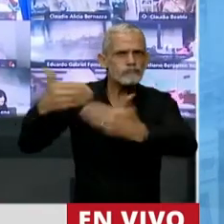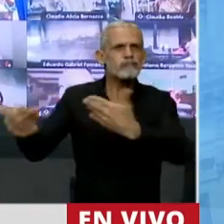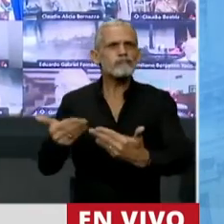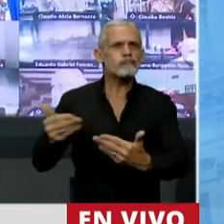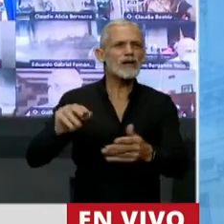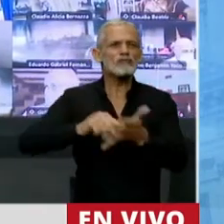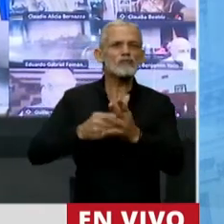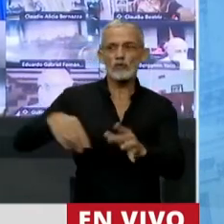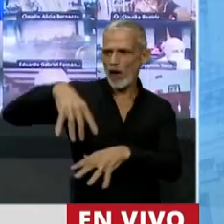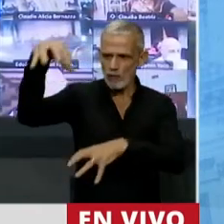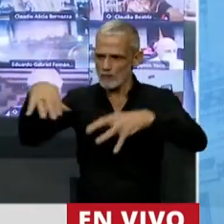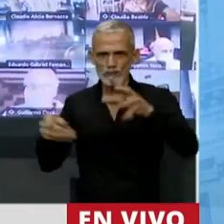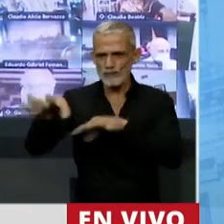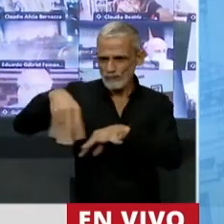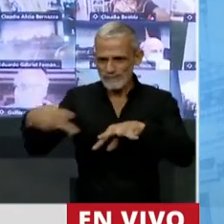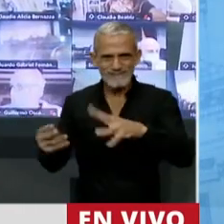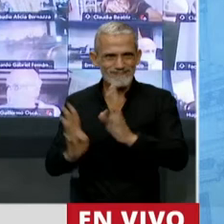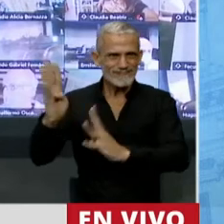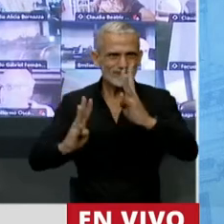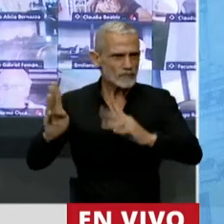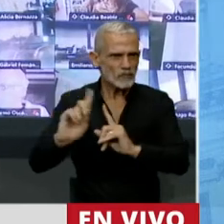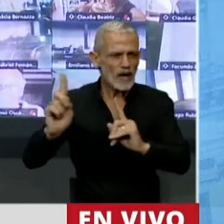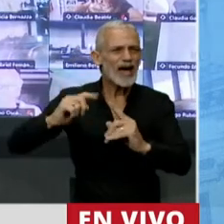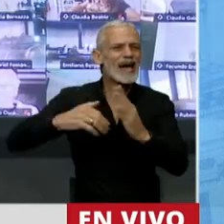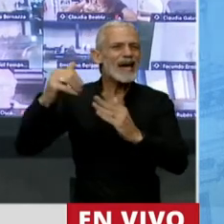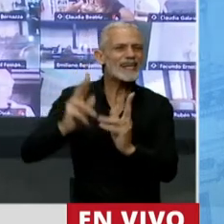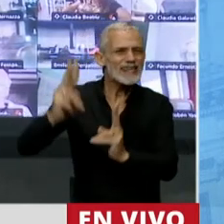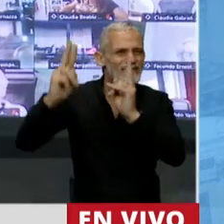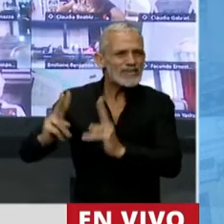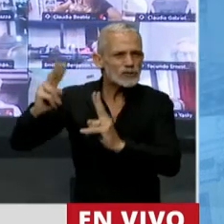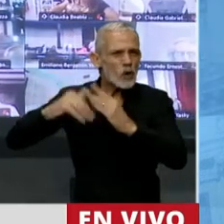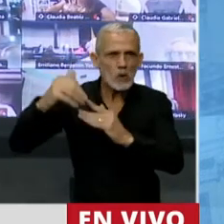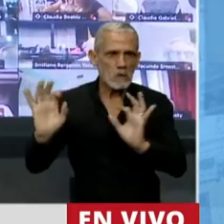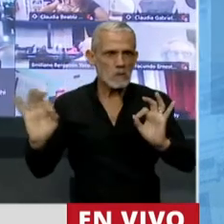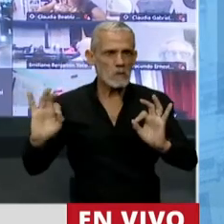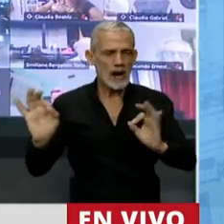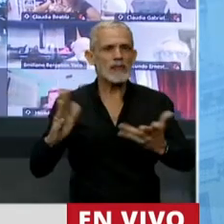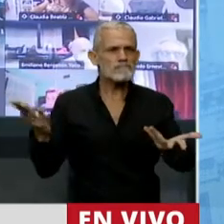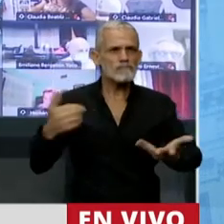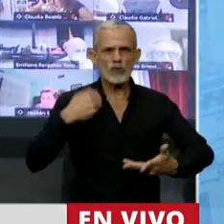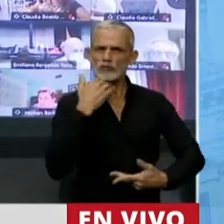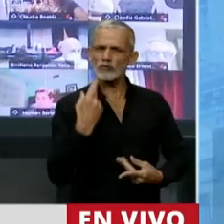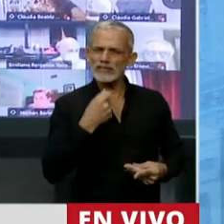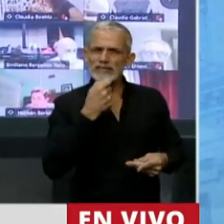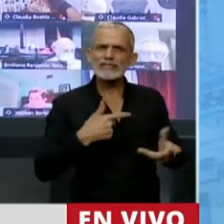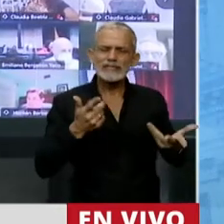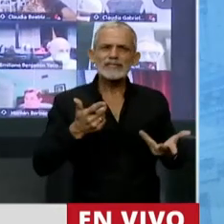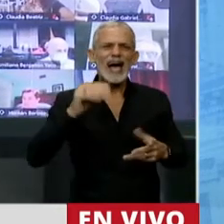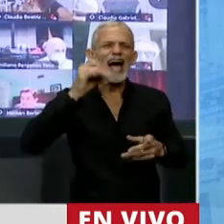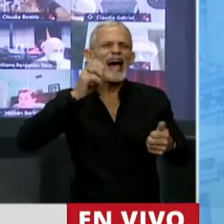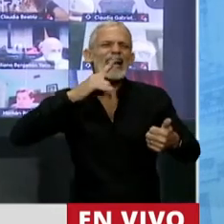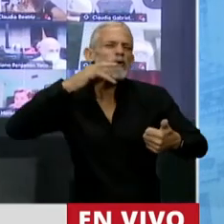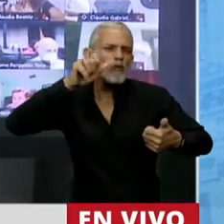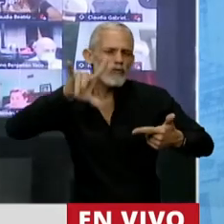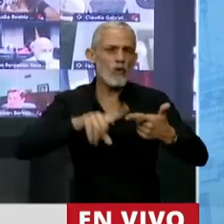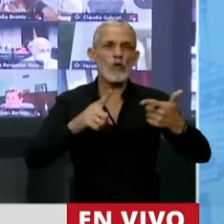urbanos. Yo no sé realmente si quienes han preparado este proyecto de ley conocen Carreleufú,